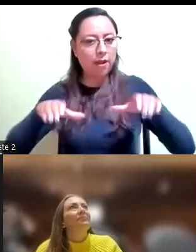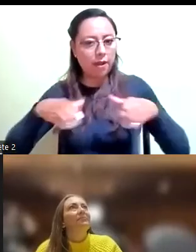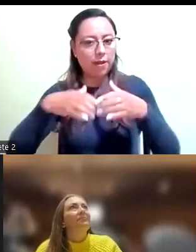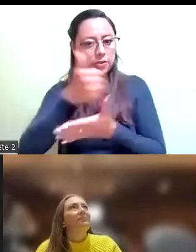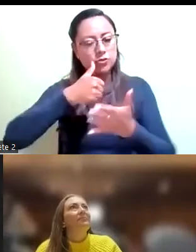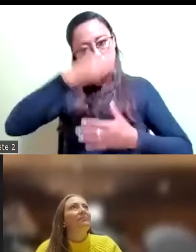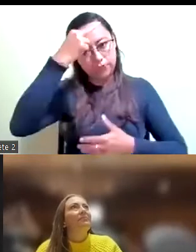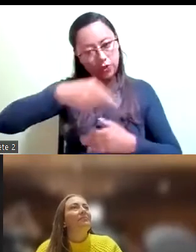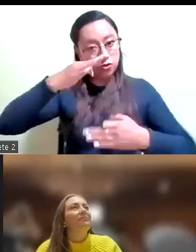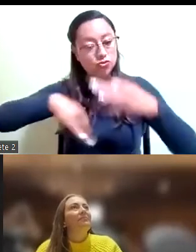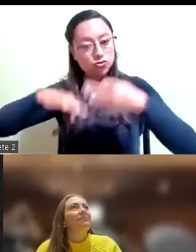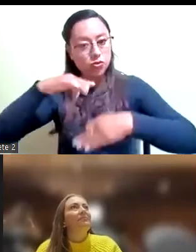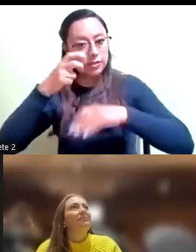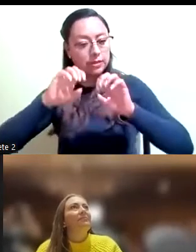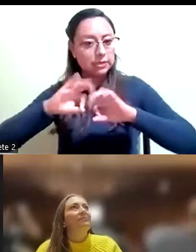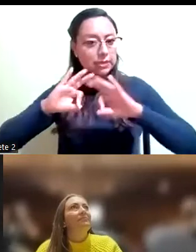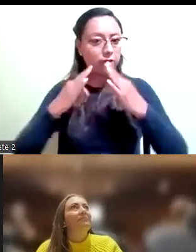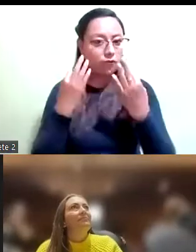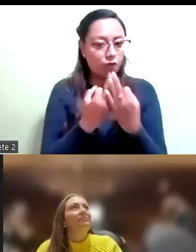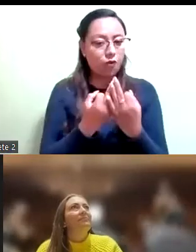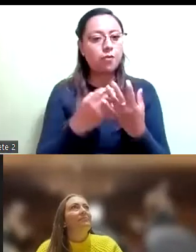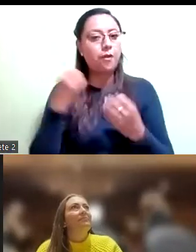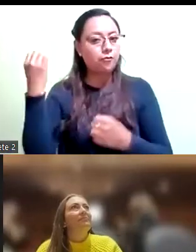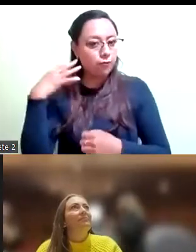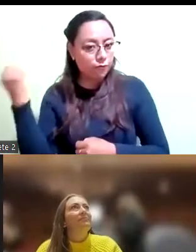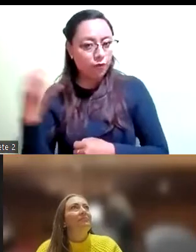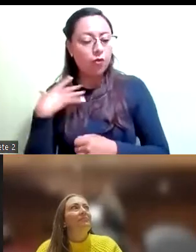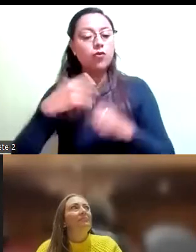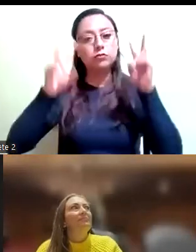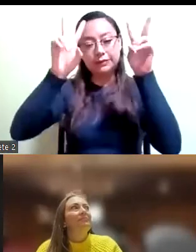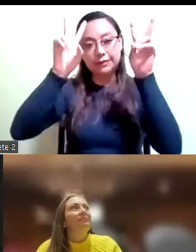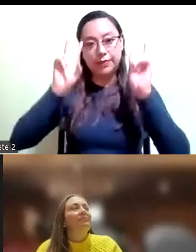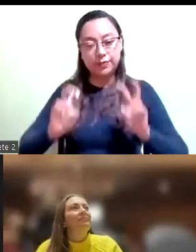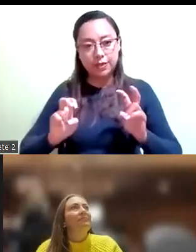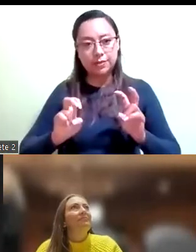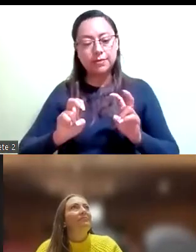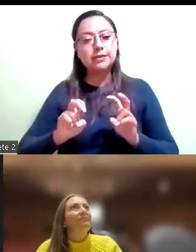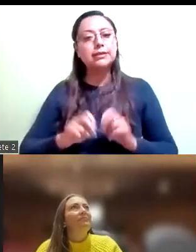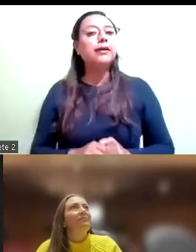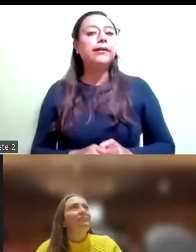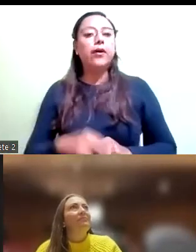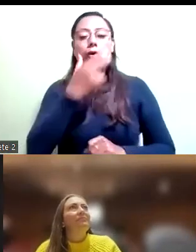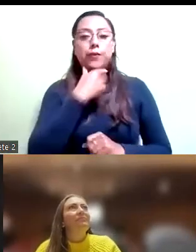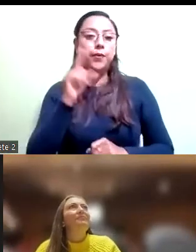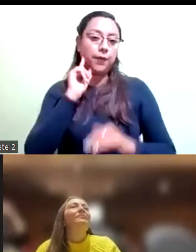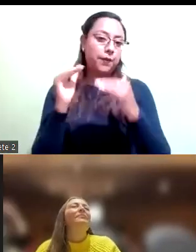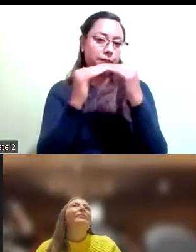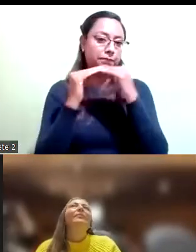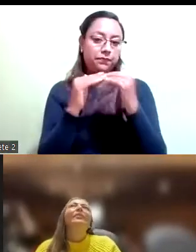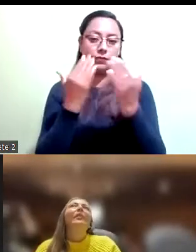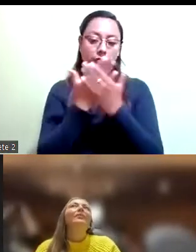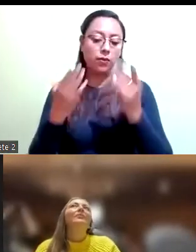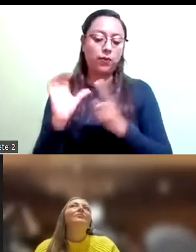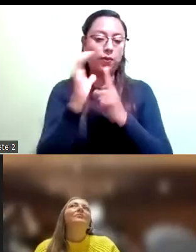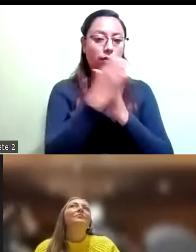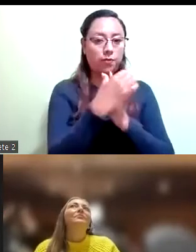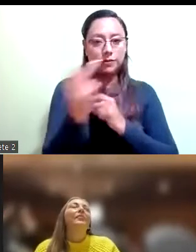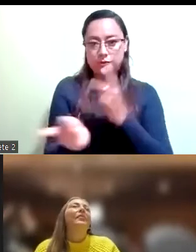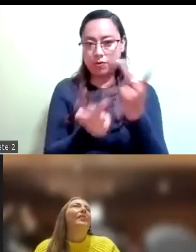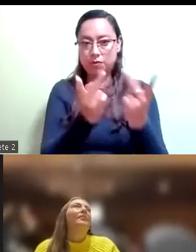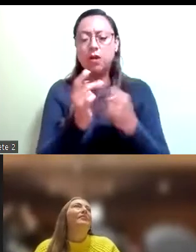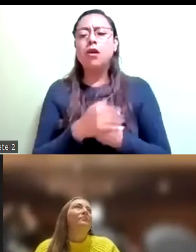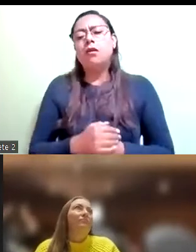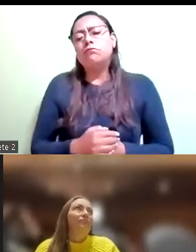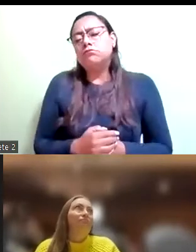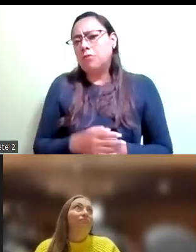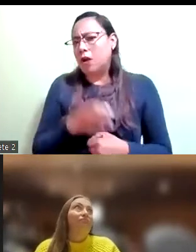lo que los foros en materia de igualdad y género no esperan los resultados. Ahora consulto a la comisión si hay alguna persona que desea